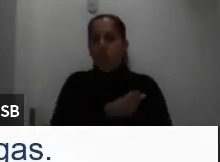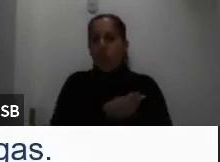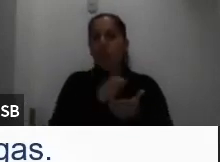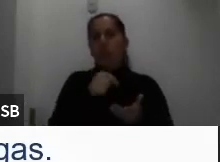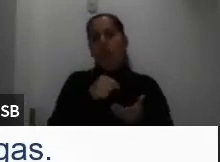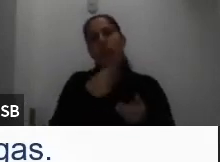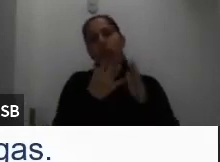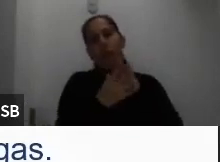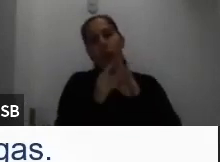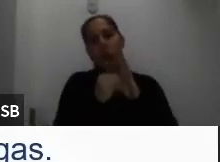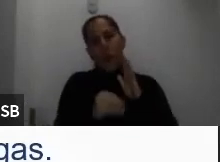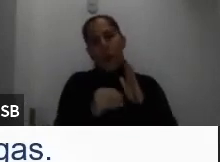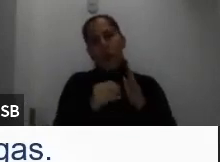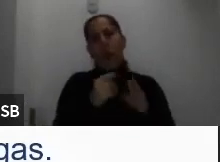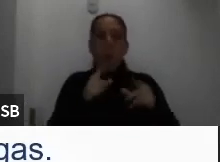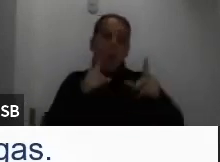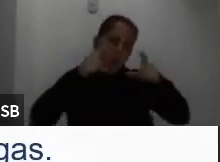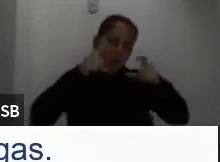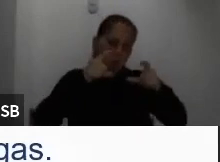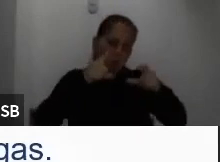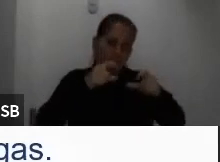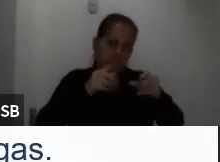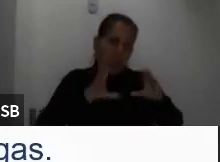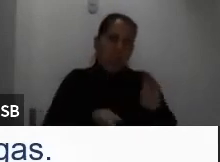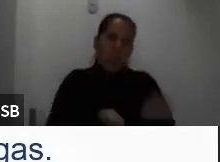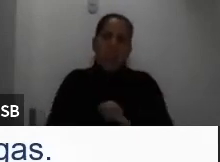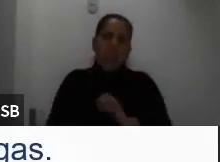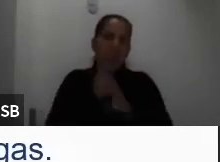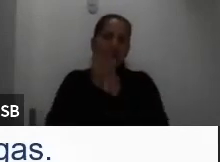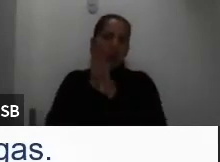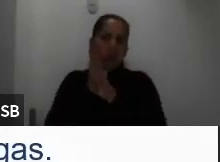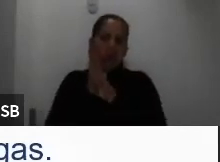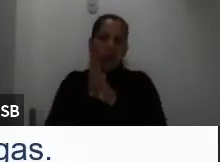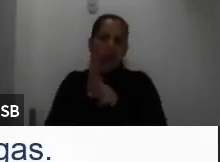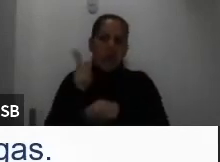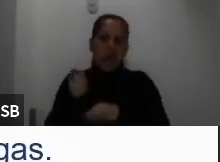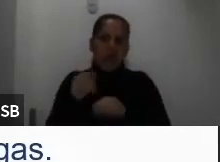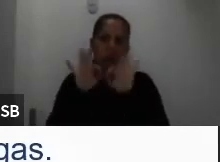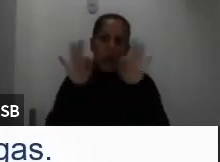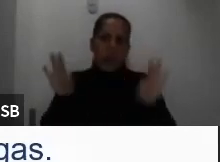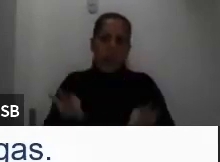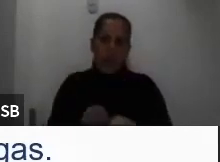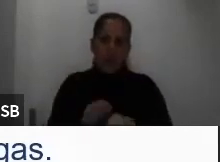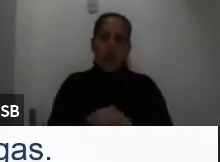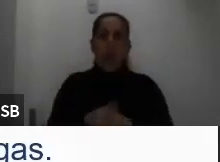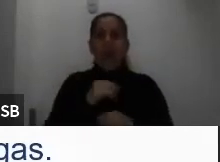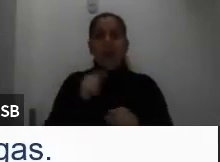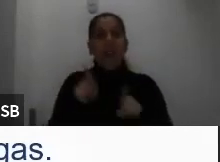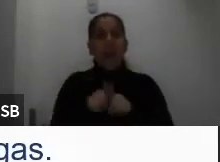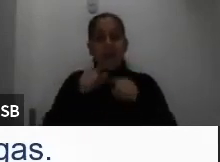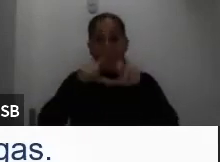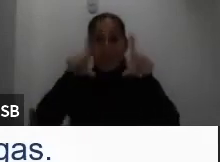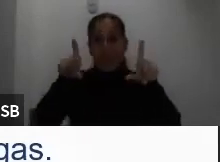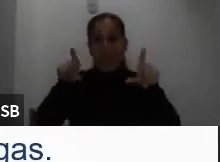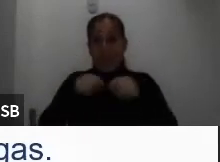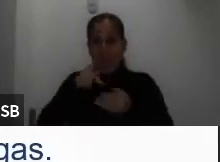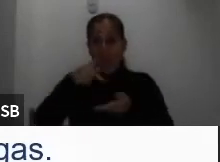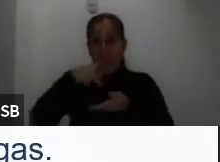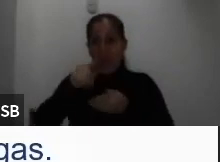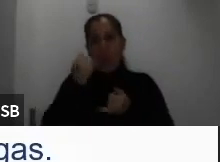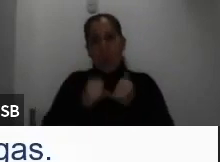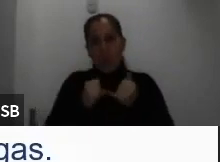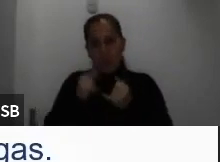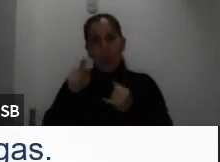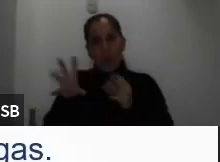o bien le toman la foto al contrato y la cargan al formulario y el último recibo de pago. Si no hay contrato,